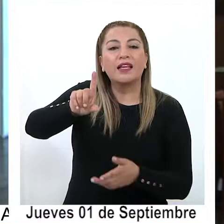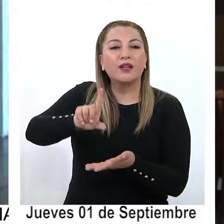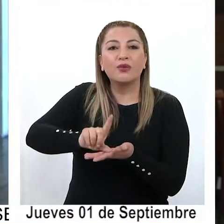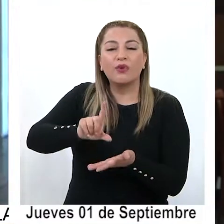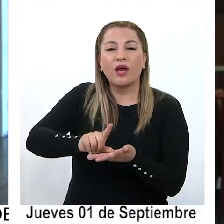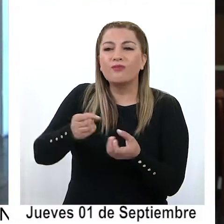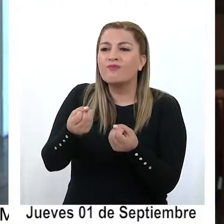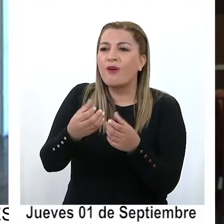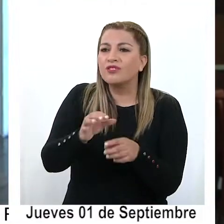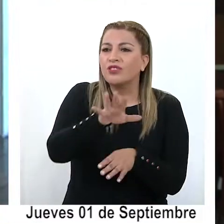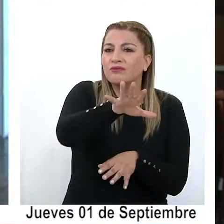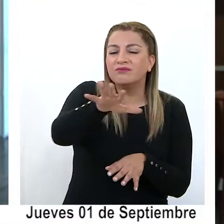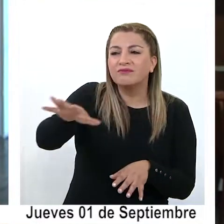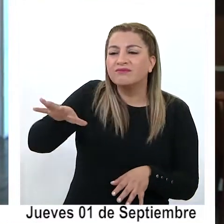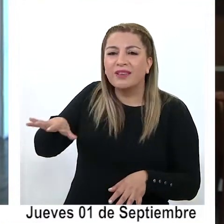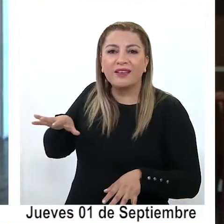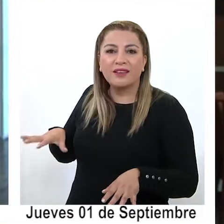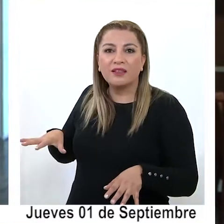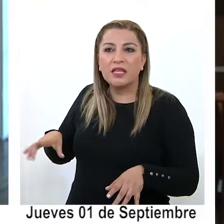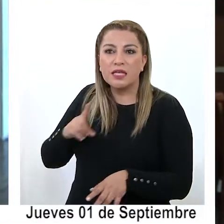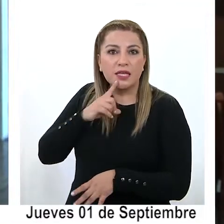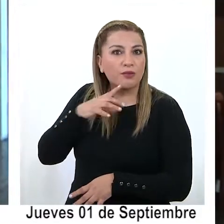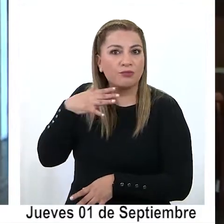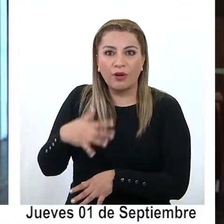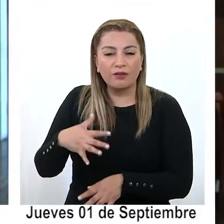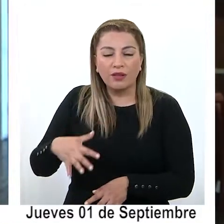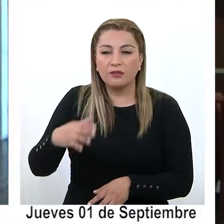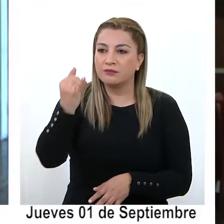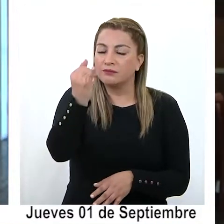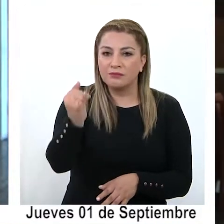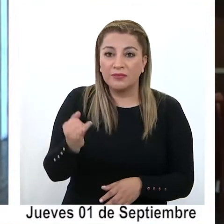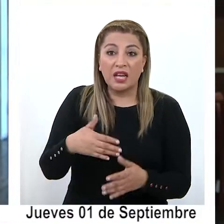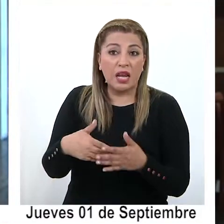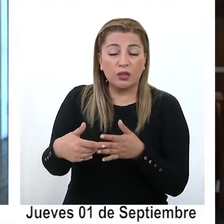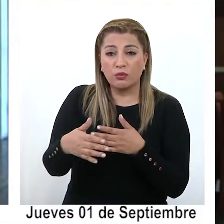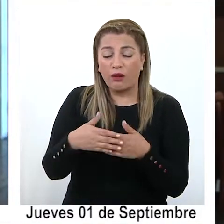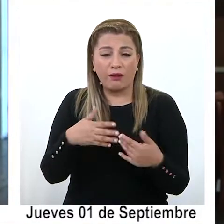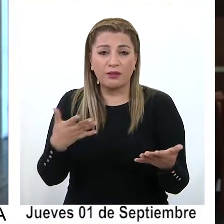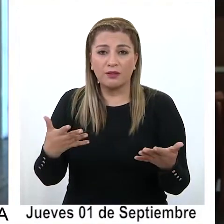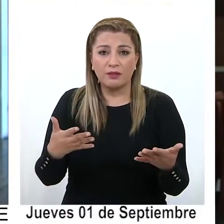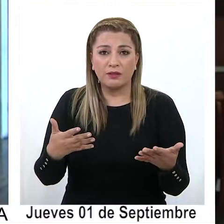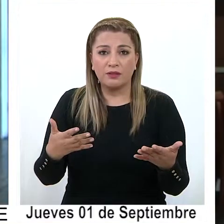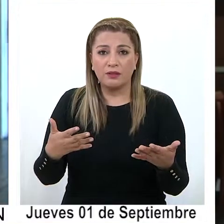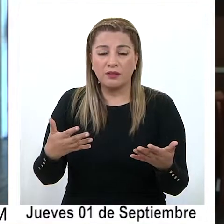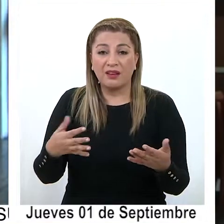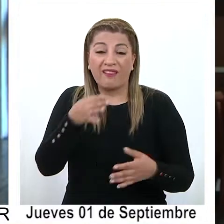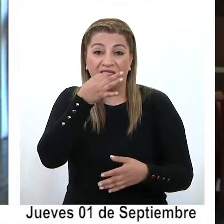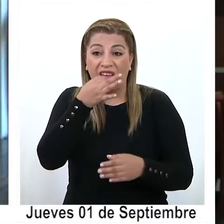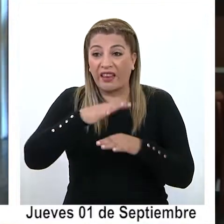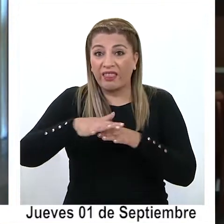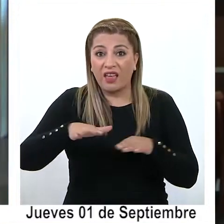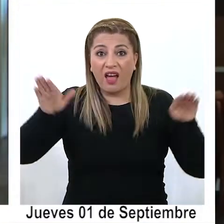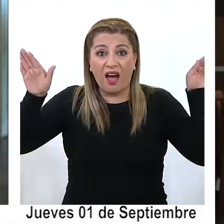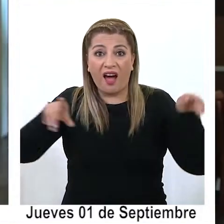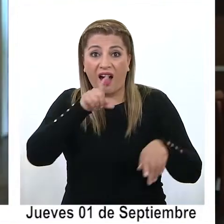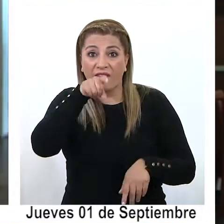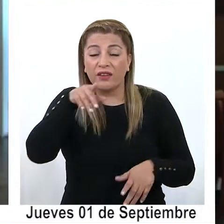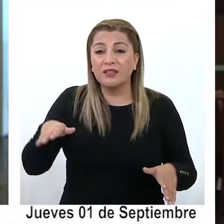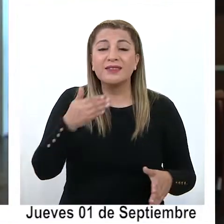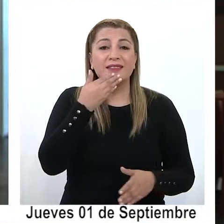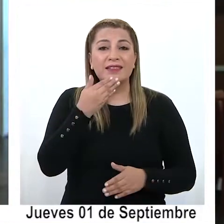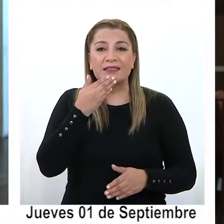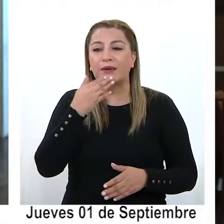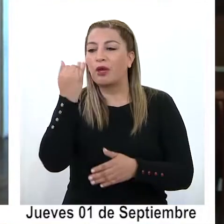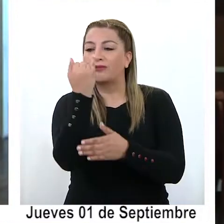está lleno de elementos valiosos, son elementos naturales como vegetación, aves y también el